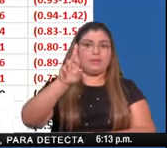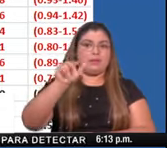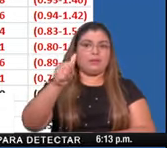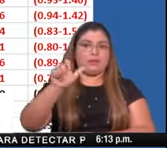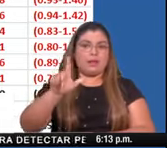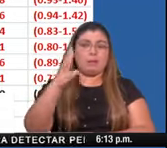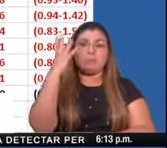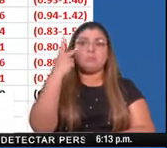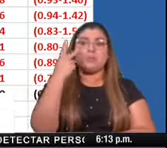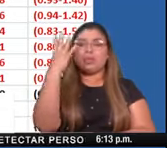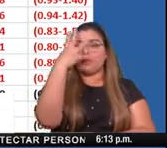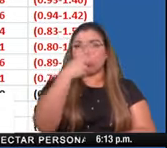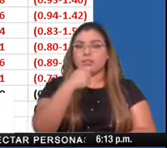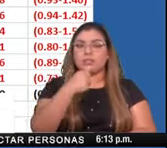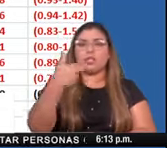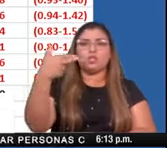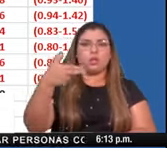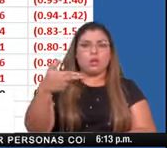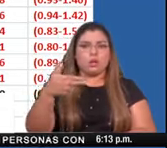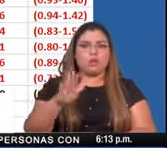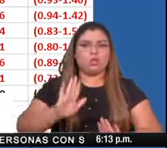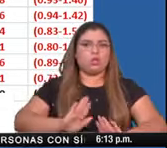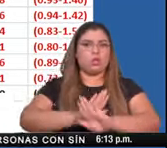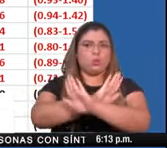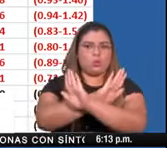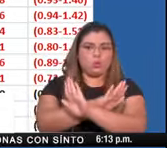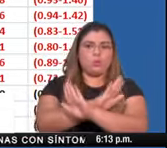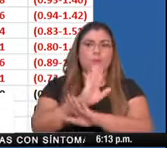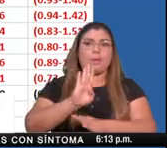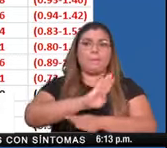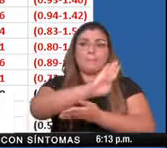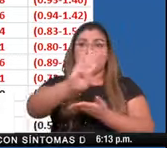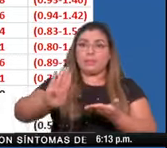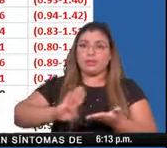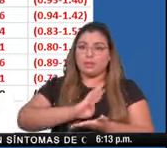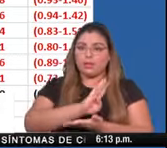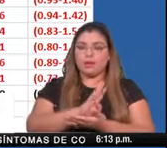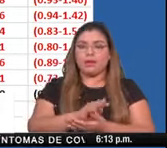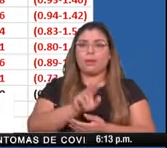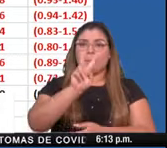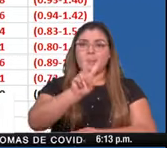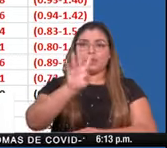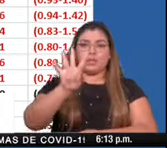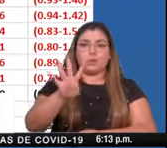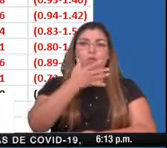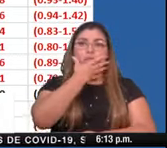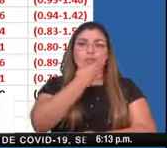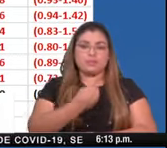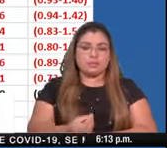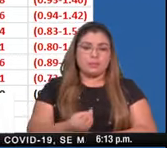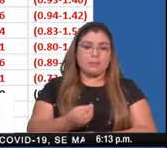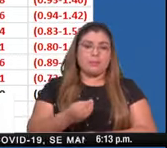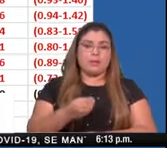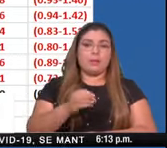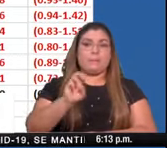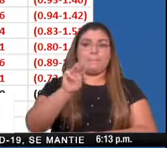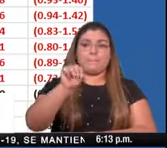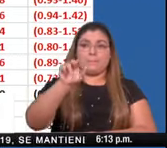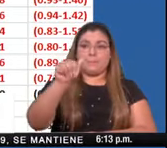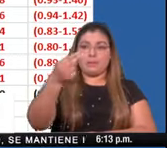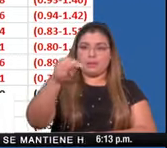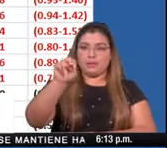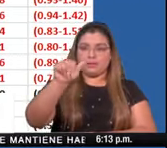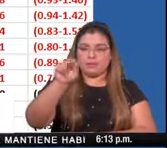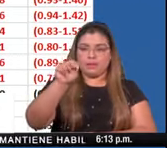Parque Lefebre, El Chorrillo, Tocumen, Betania, 24 de diciembre, Las Mañanitas,